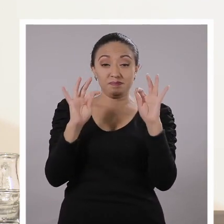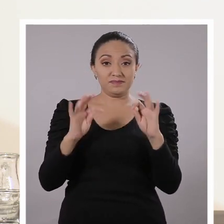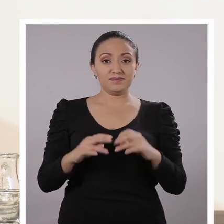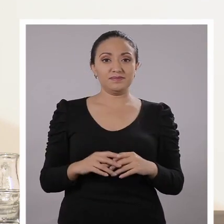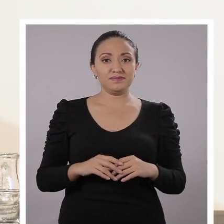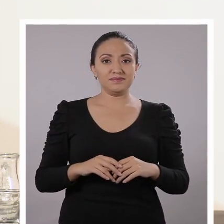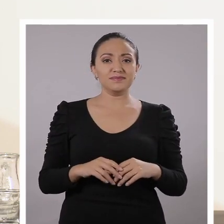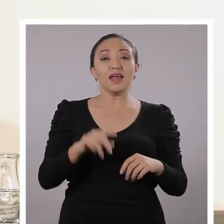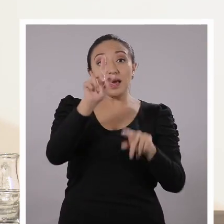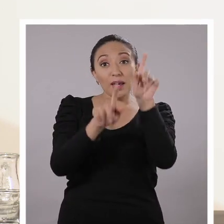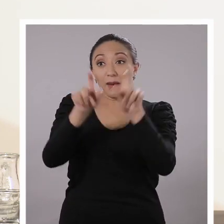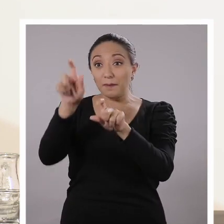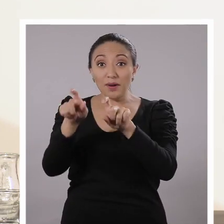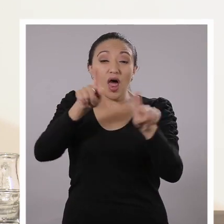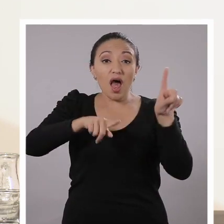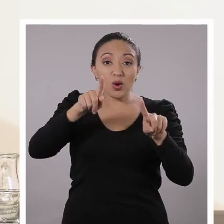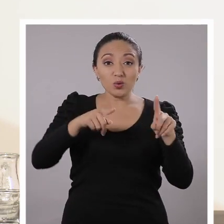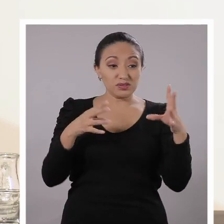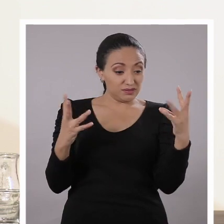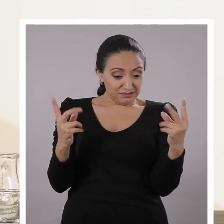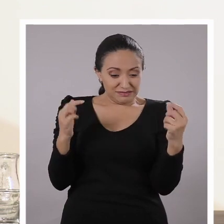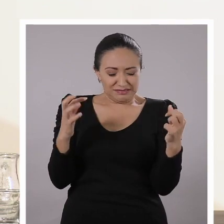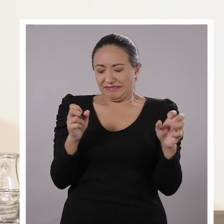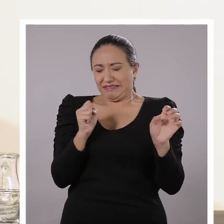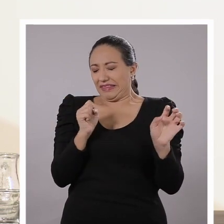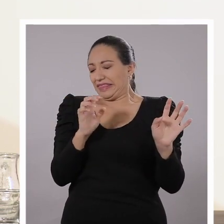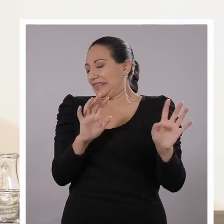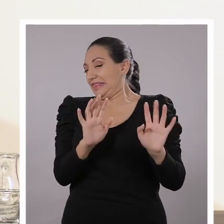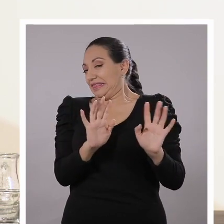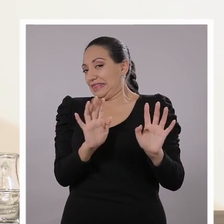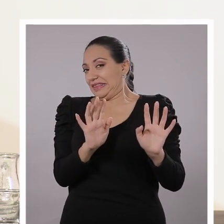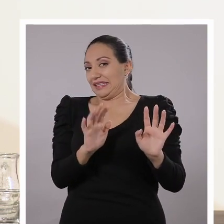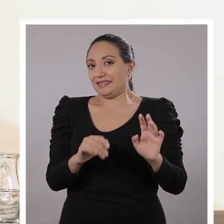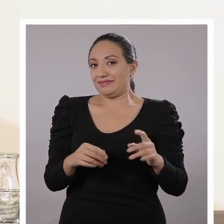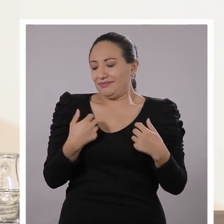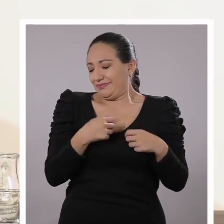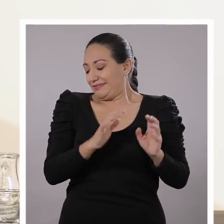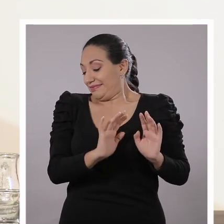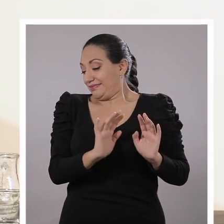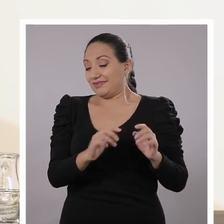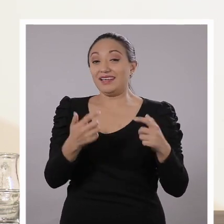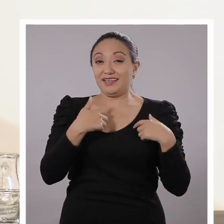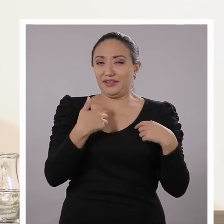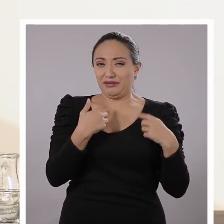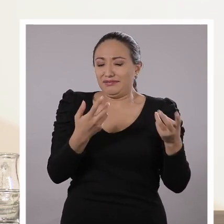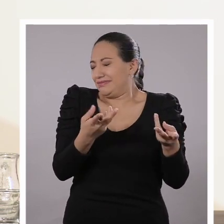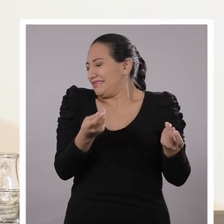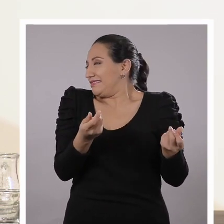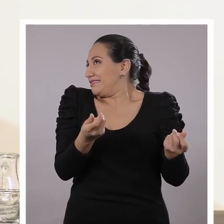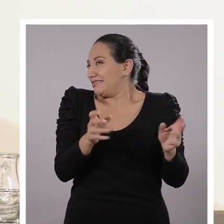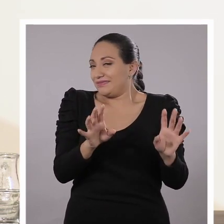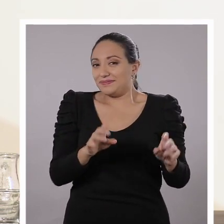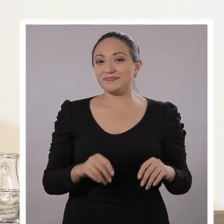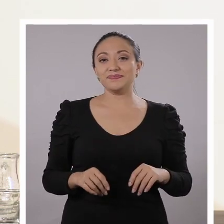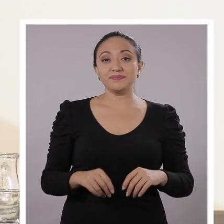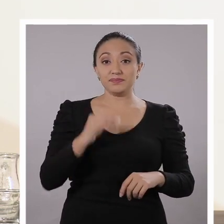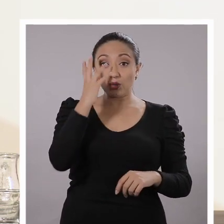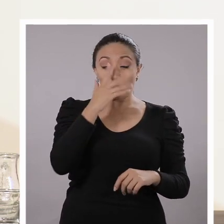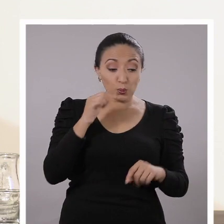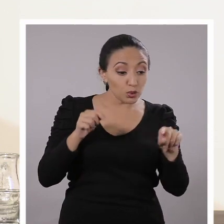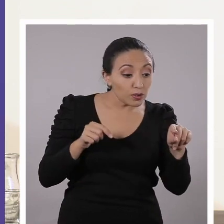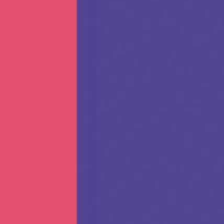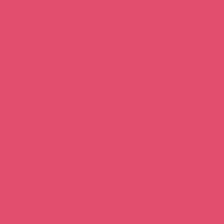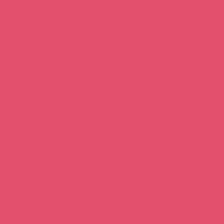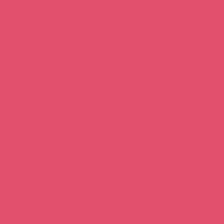Yo no sé, hay personas a las que estas texturas les hacen... Yo soy una de ellas. Mira, te está quedando súper lindo